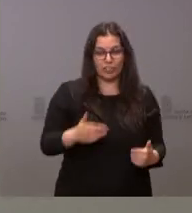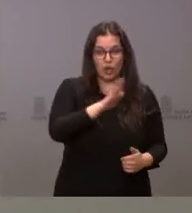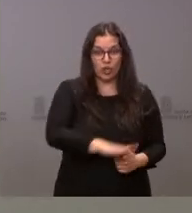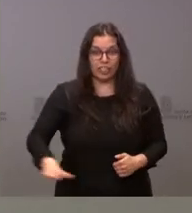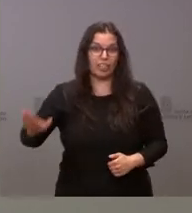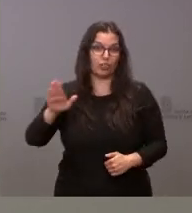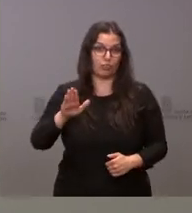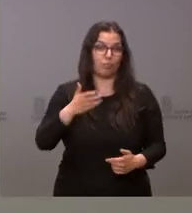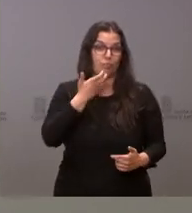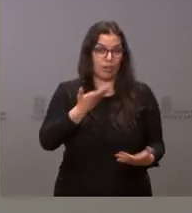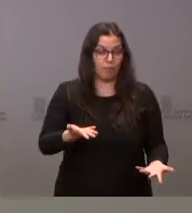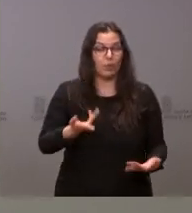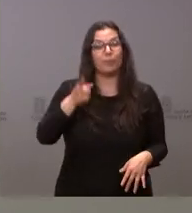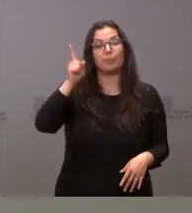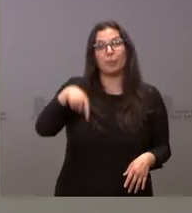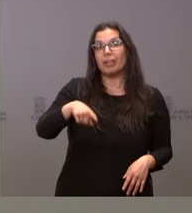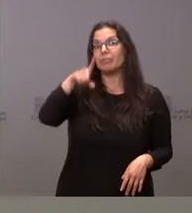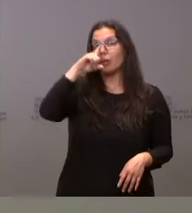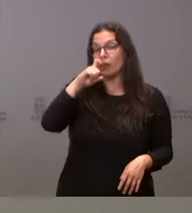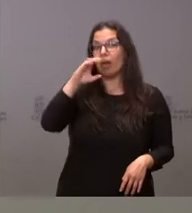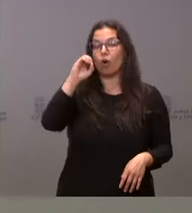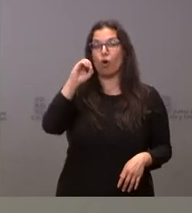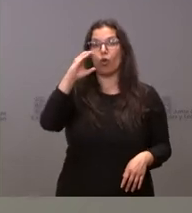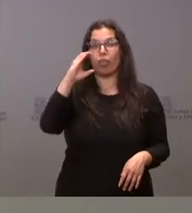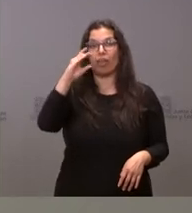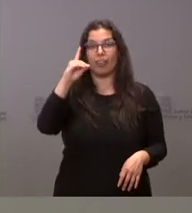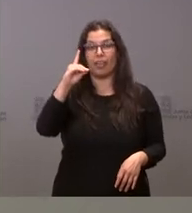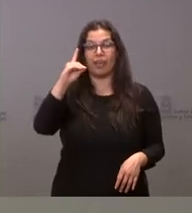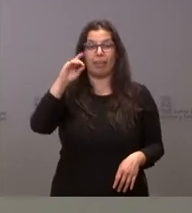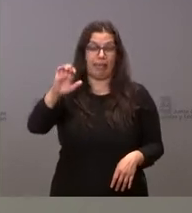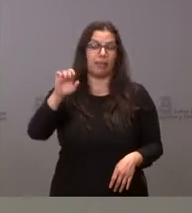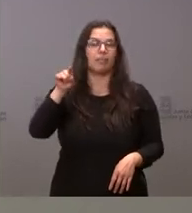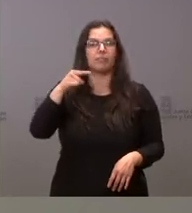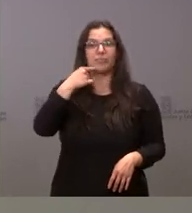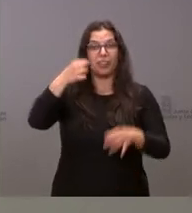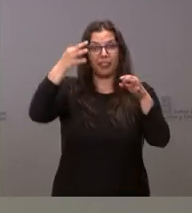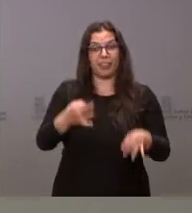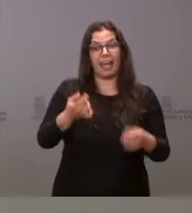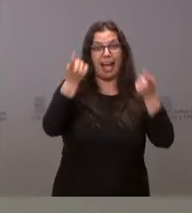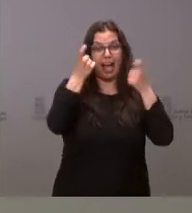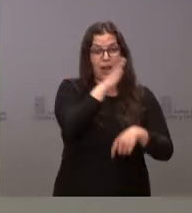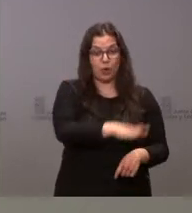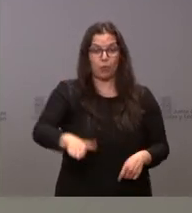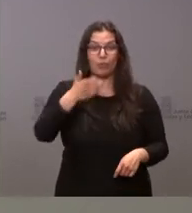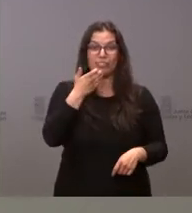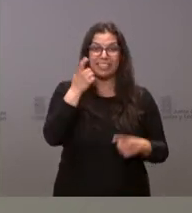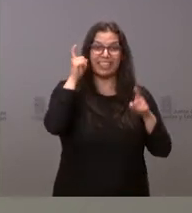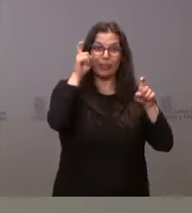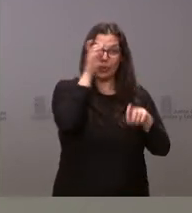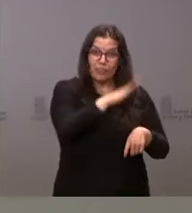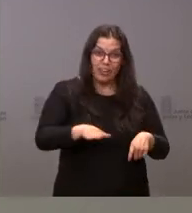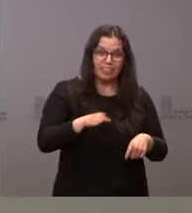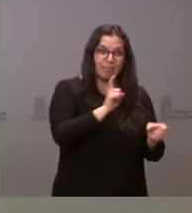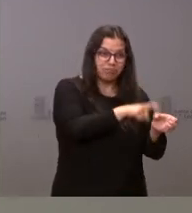entre otros objetivos. Y también hay que recordar que la OCDE afirma que los alumnos que han asistido a educación infantil